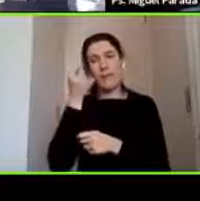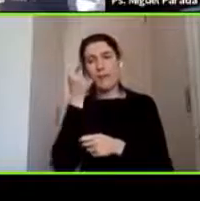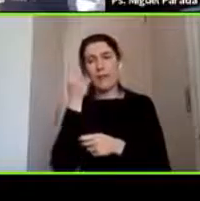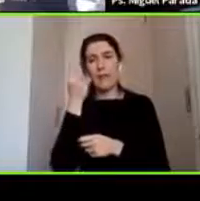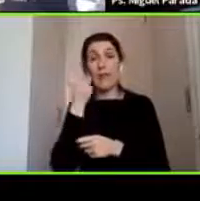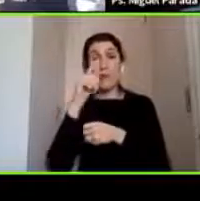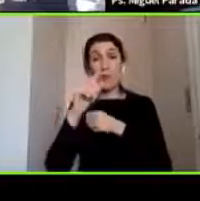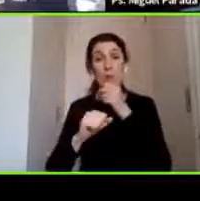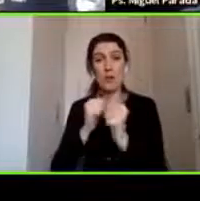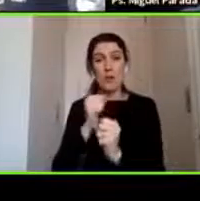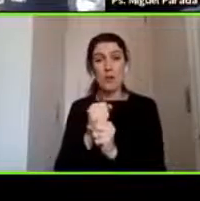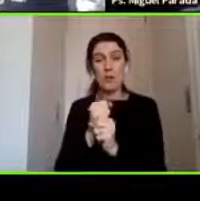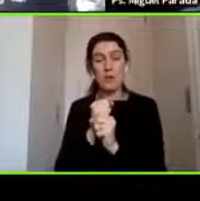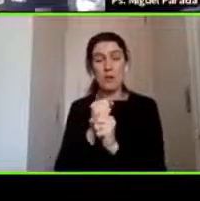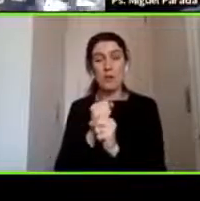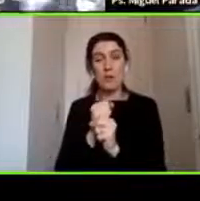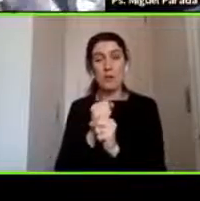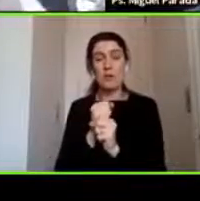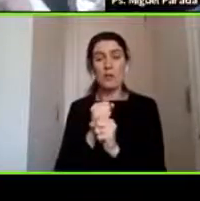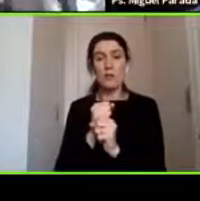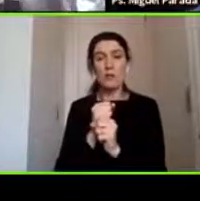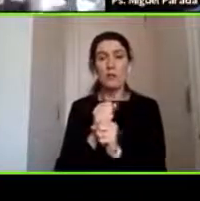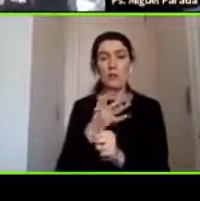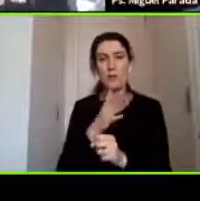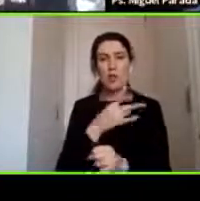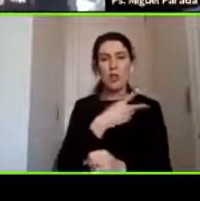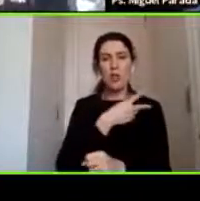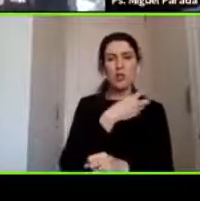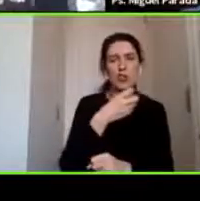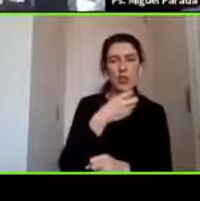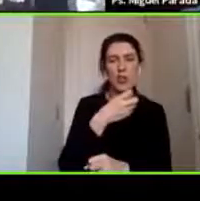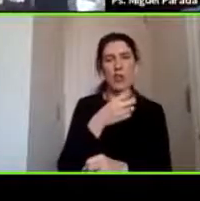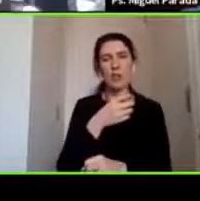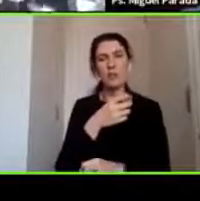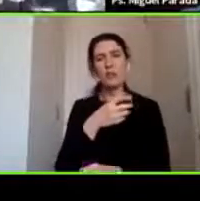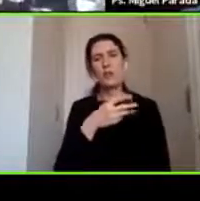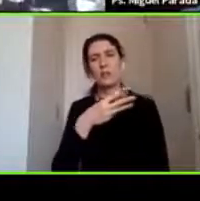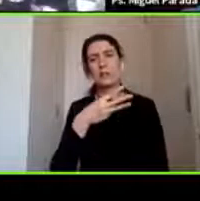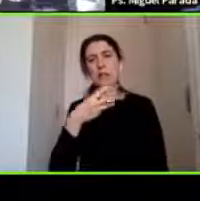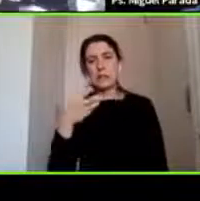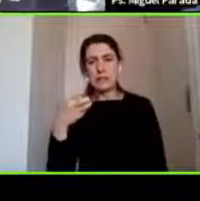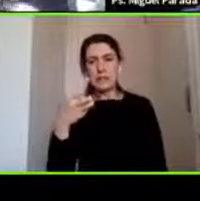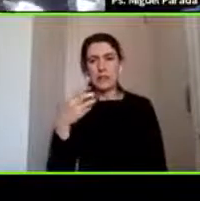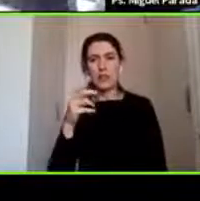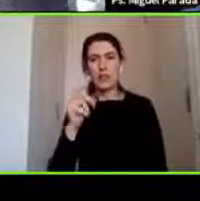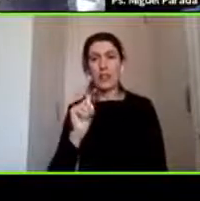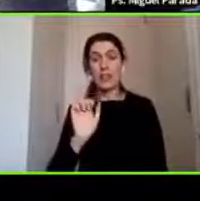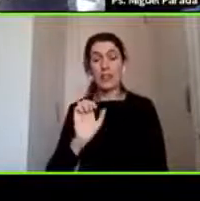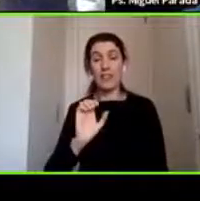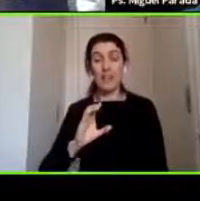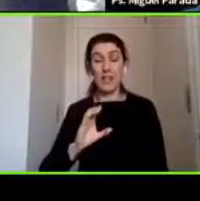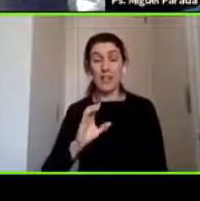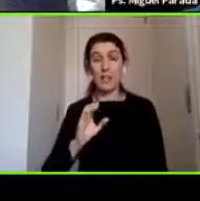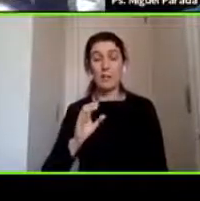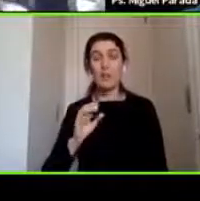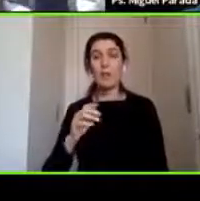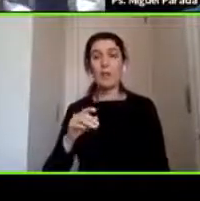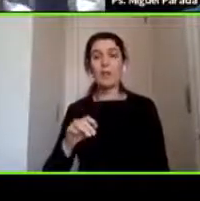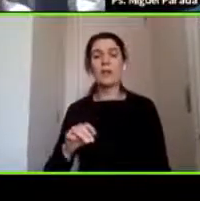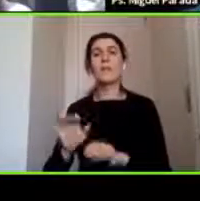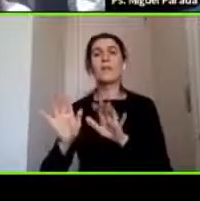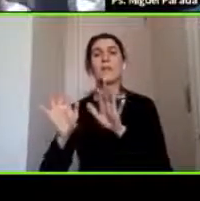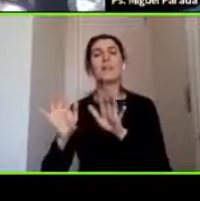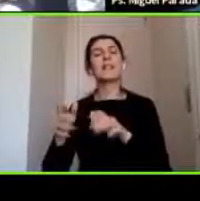año son entre 200 a 300 TEC por cada 100.000 niños ¿se